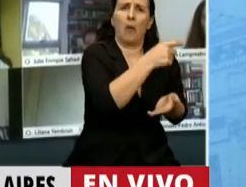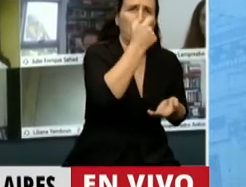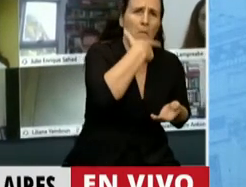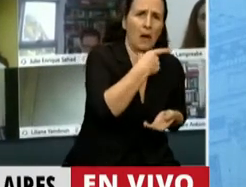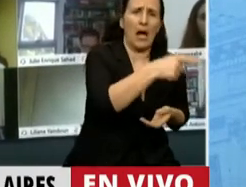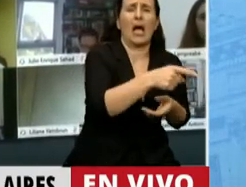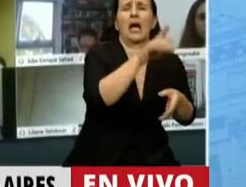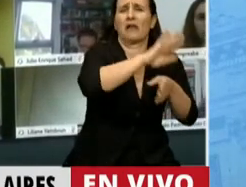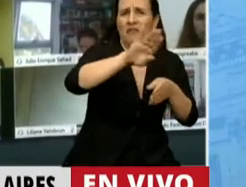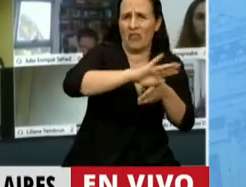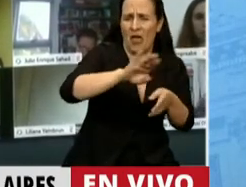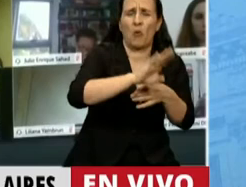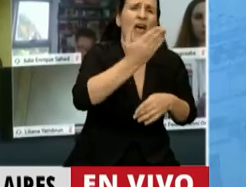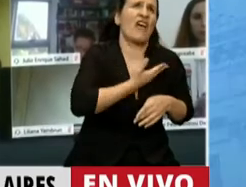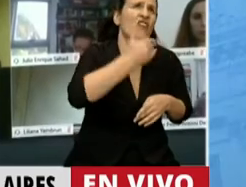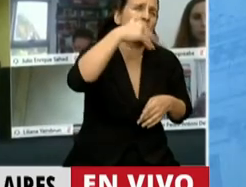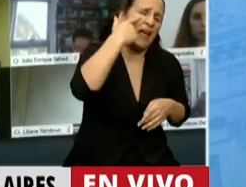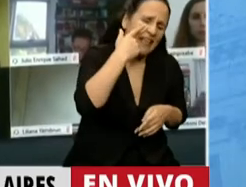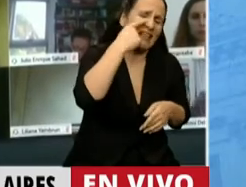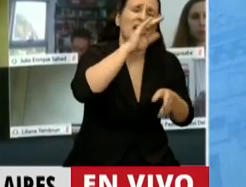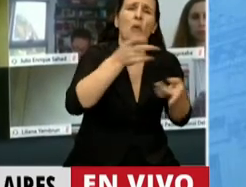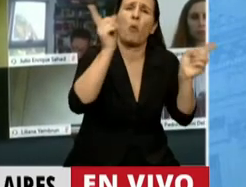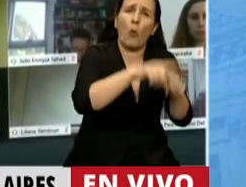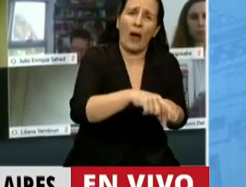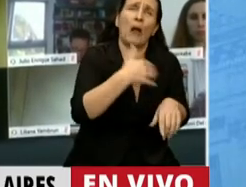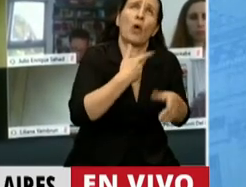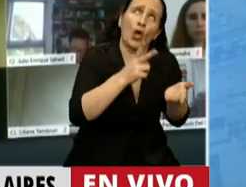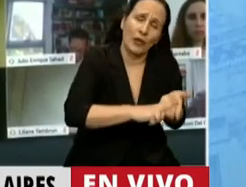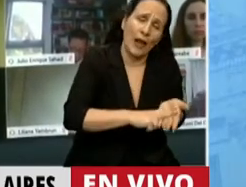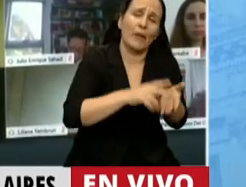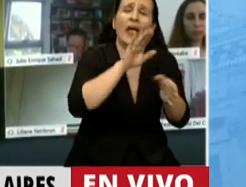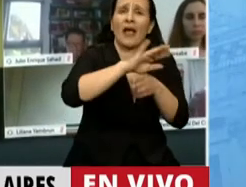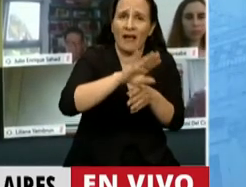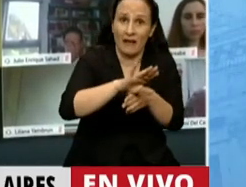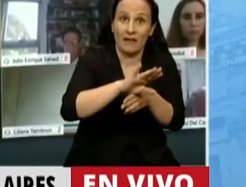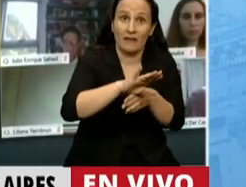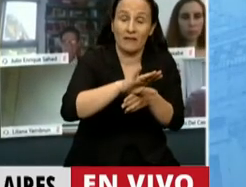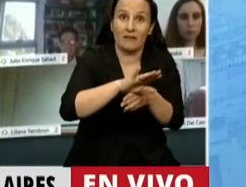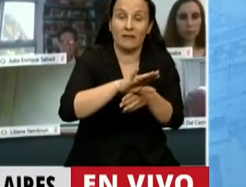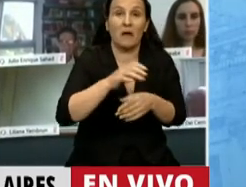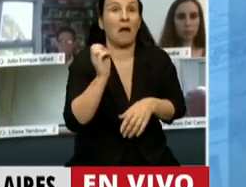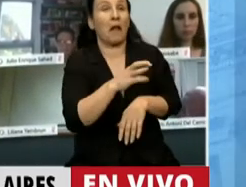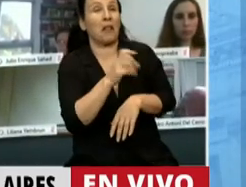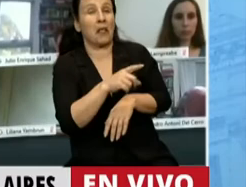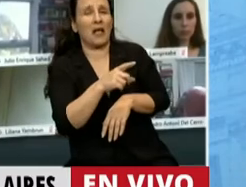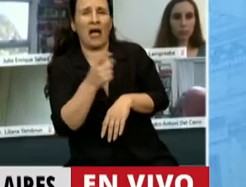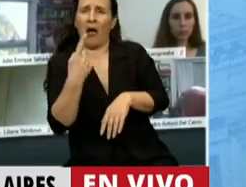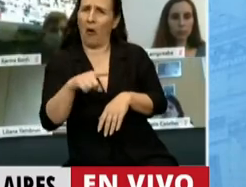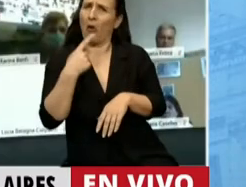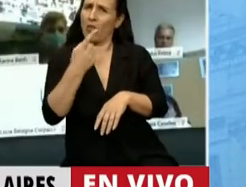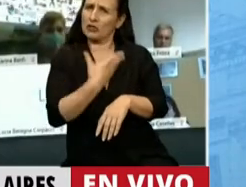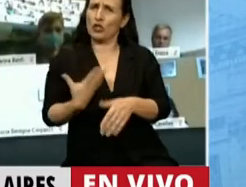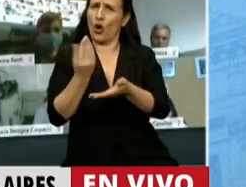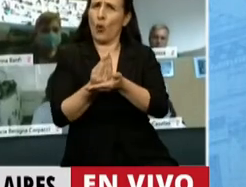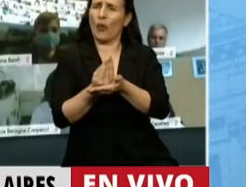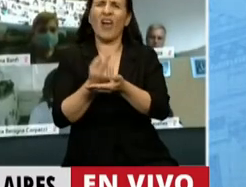volvió a traer al FMI y demás, dijo que iba a buscar el apoyo